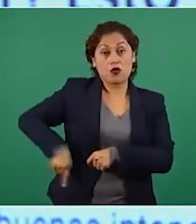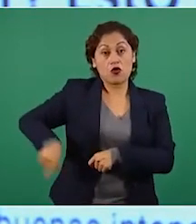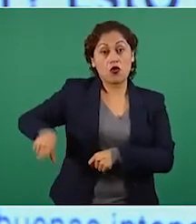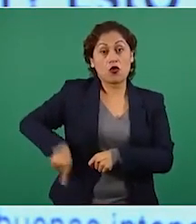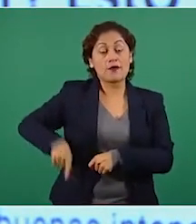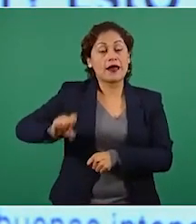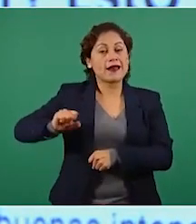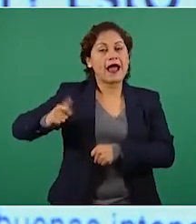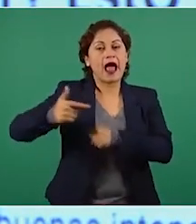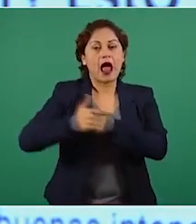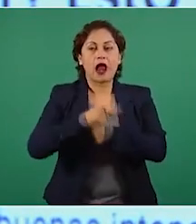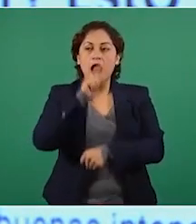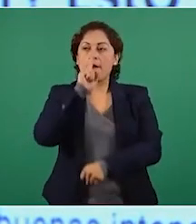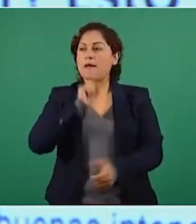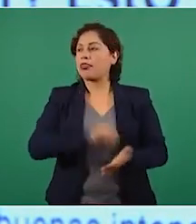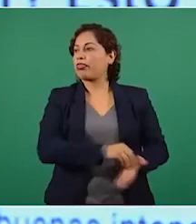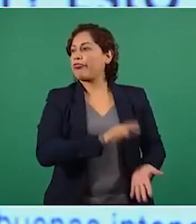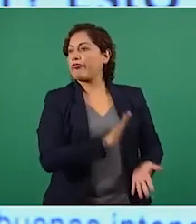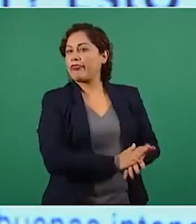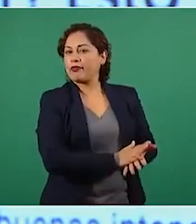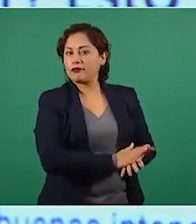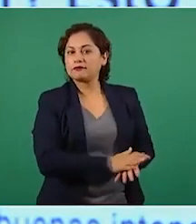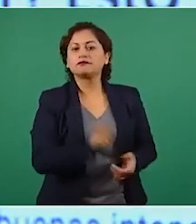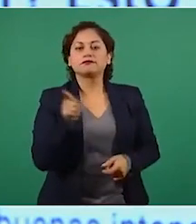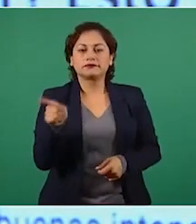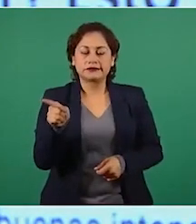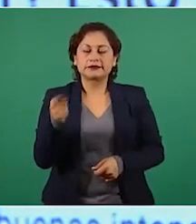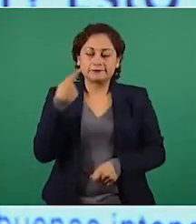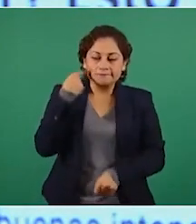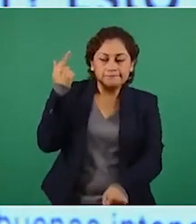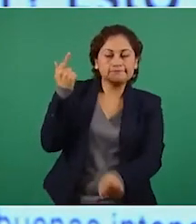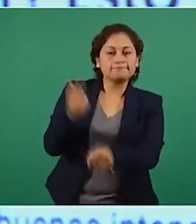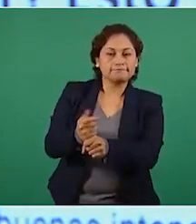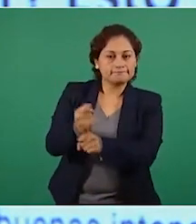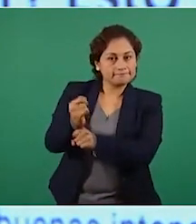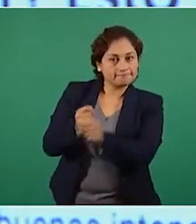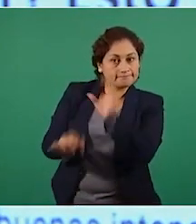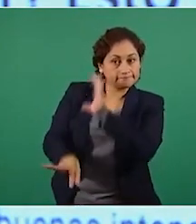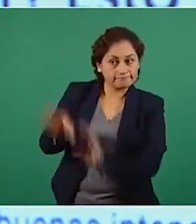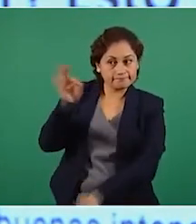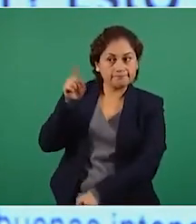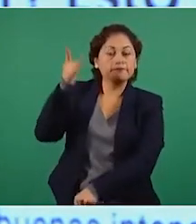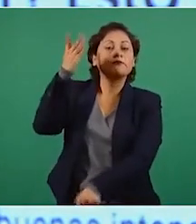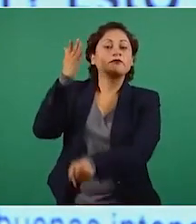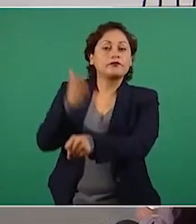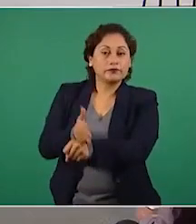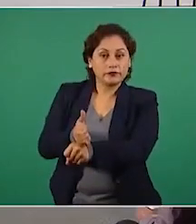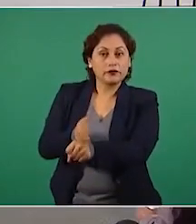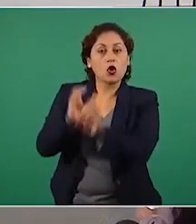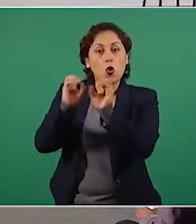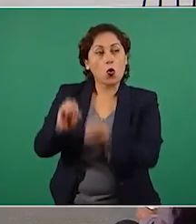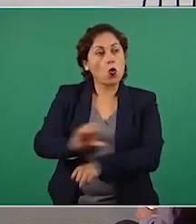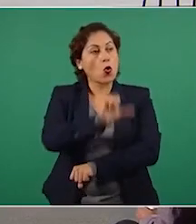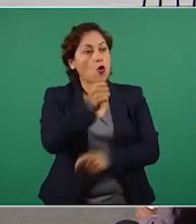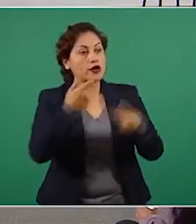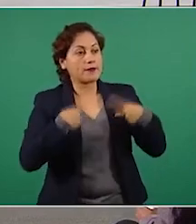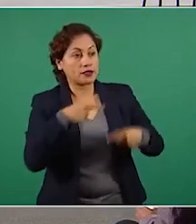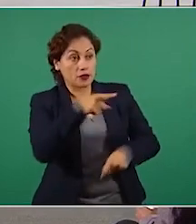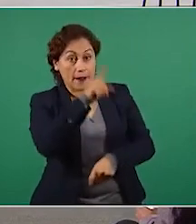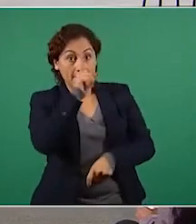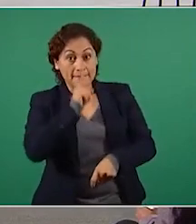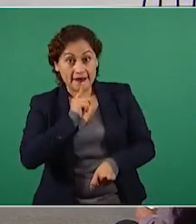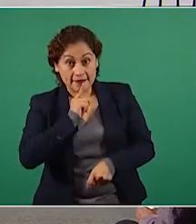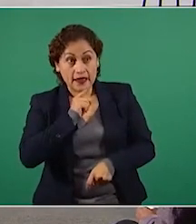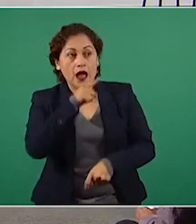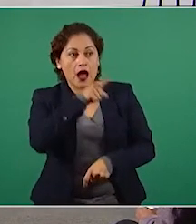preste a la simulación, se le sancionará y en caso, si es un ciudadano, se le dará de baja del programa social.